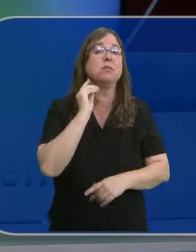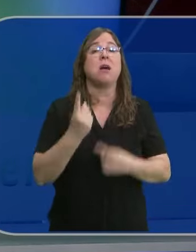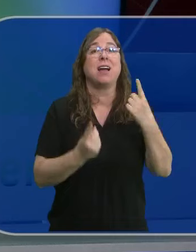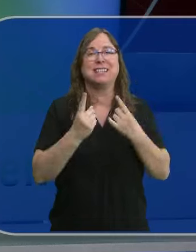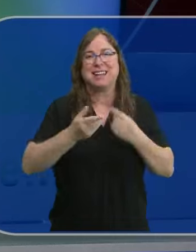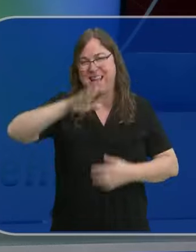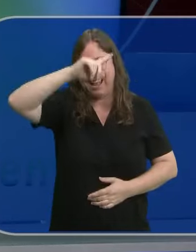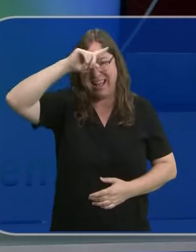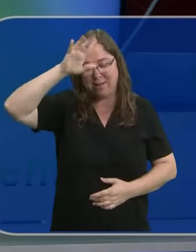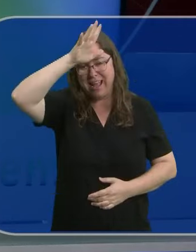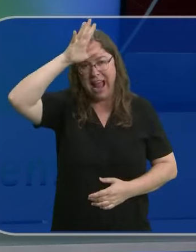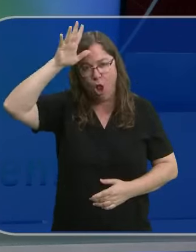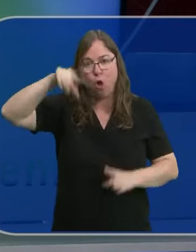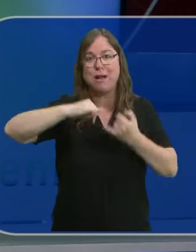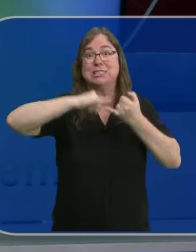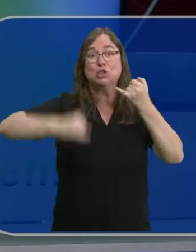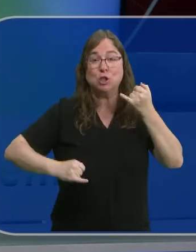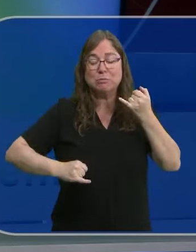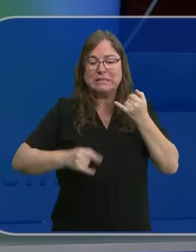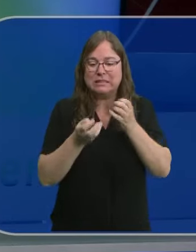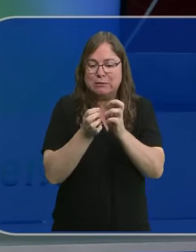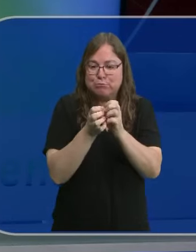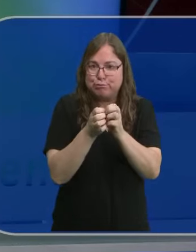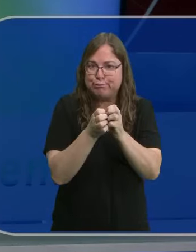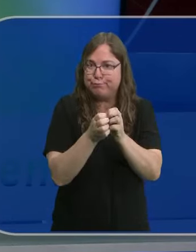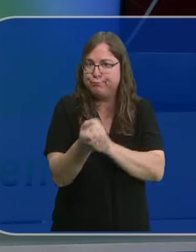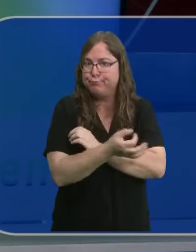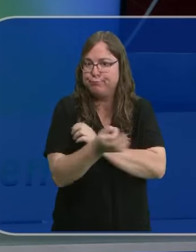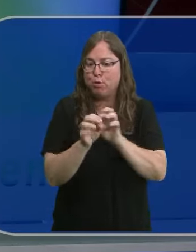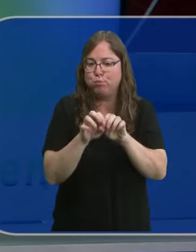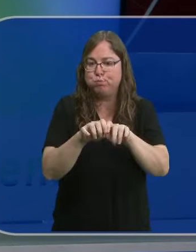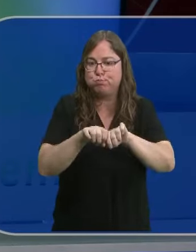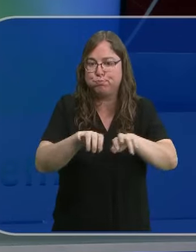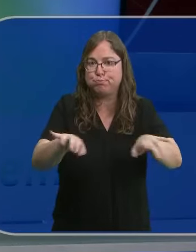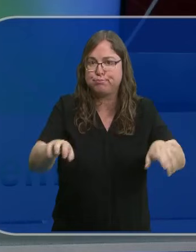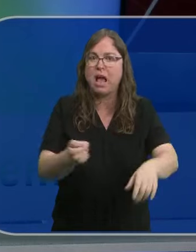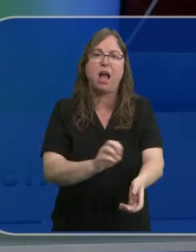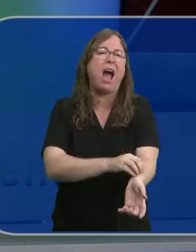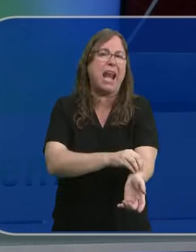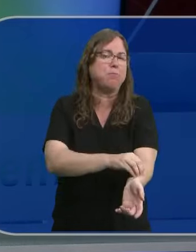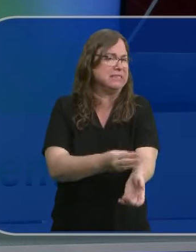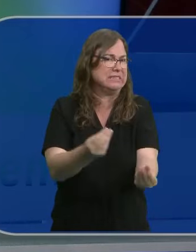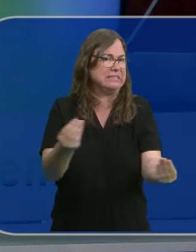y las tormentas de los últimos días se han convertido en el perfecto caldo de cultivo para la proliferación de estos parásitos.